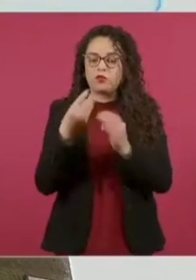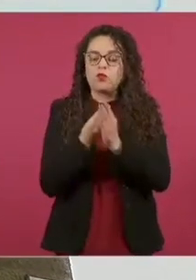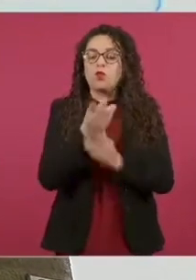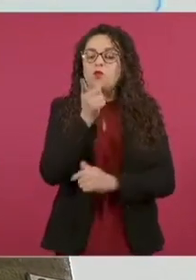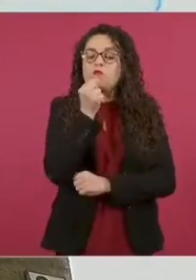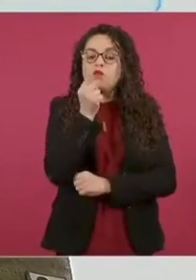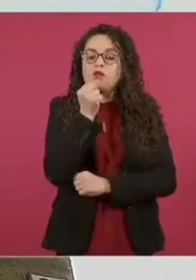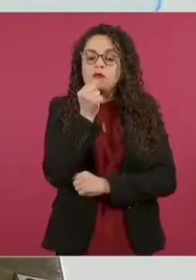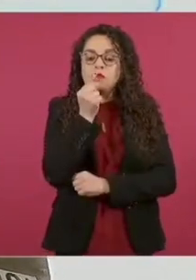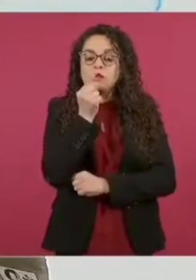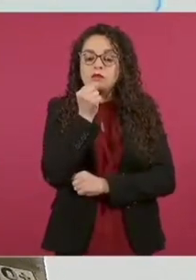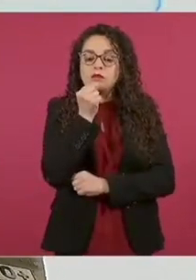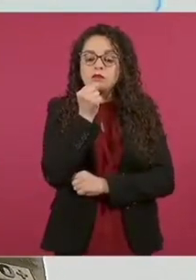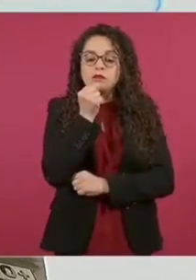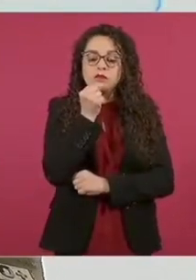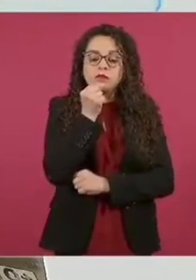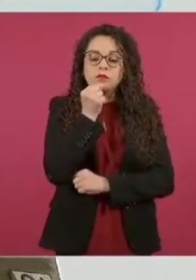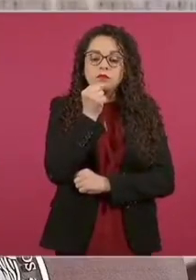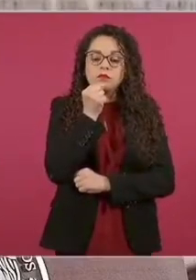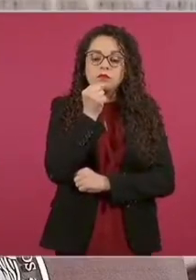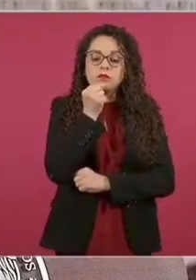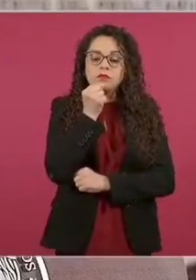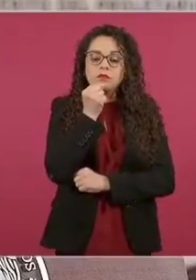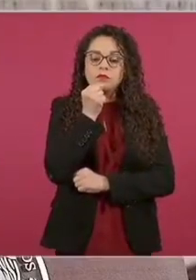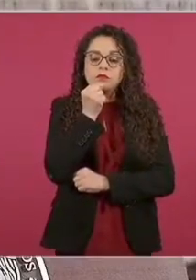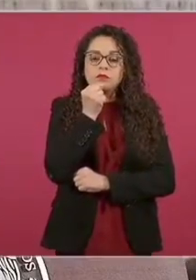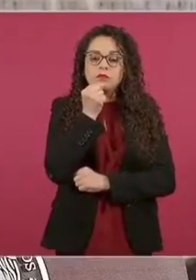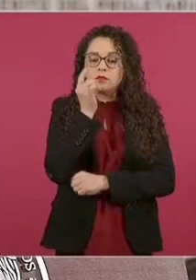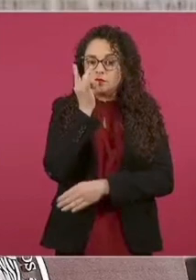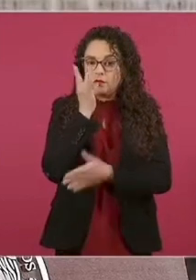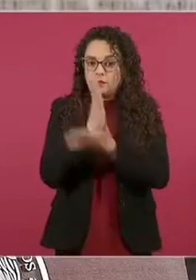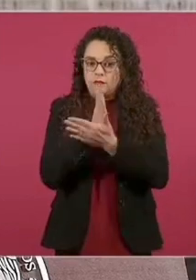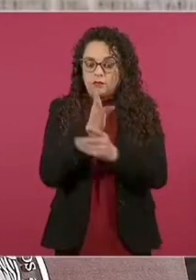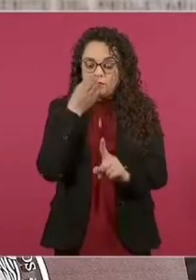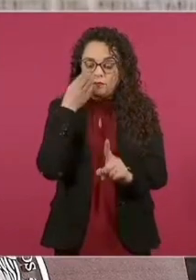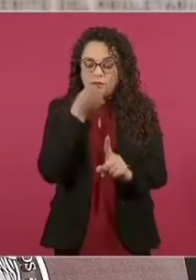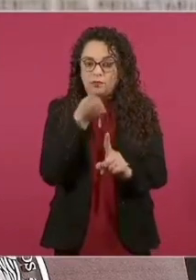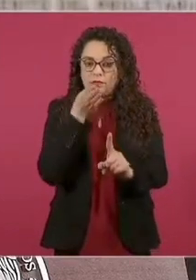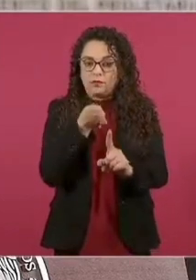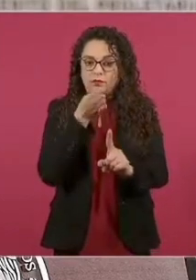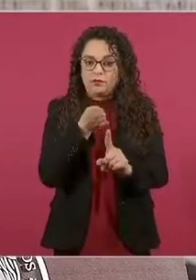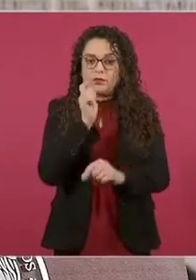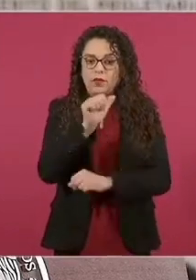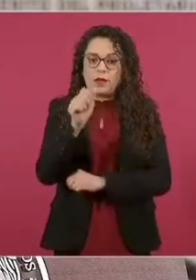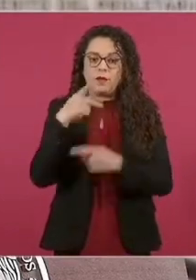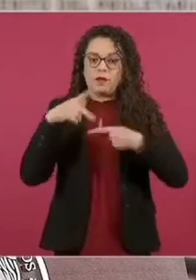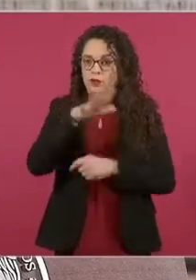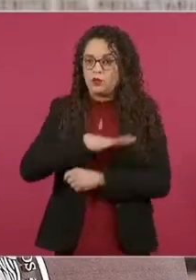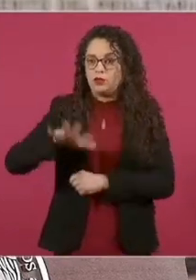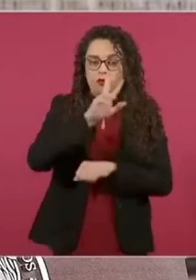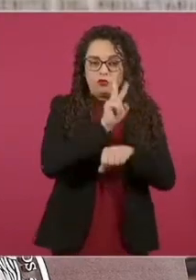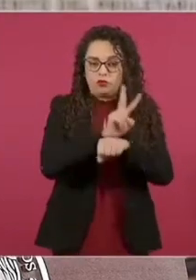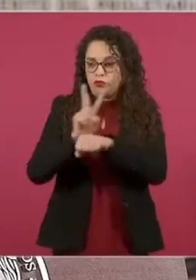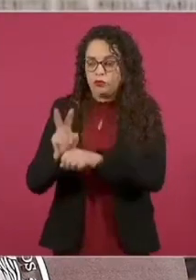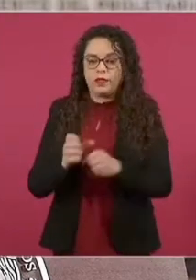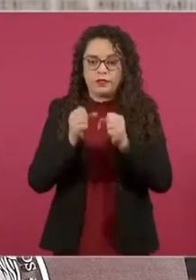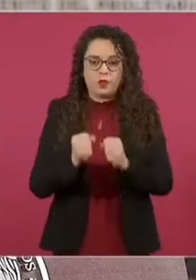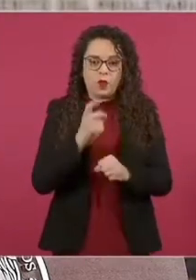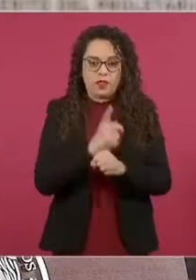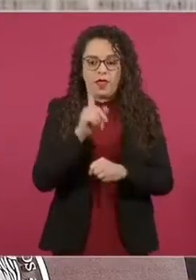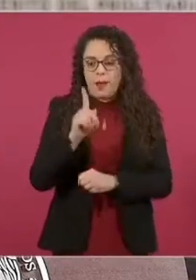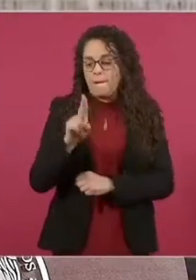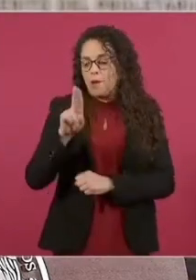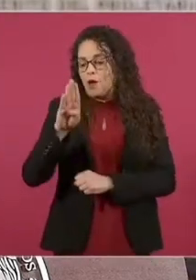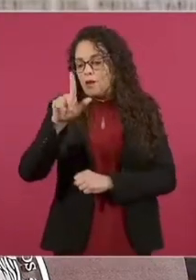su personal solamente tendrá conocimiento sobre esta parte importante de la seguridad pública, de la doctrina policial,